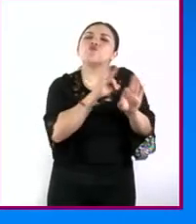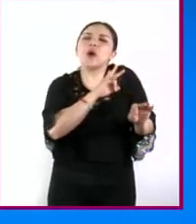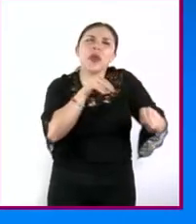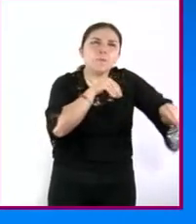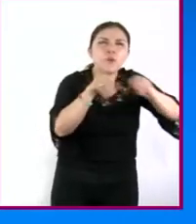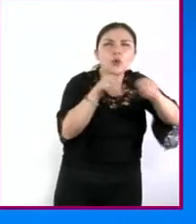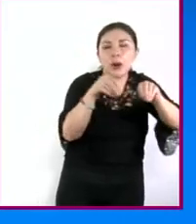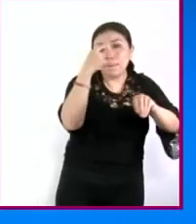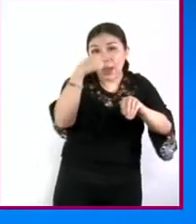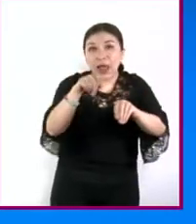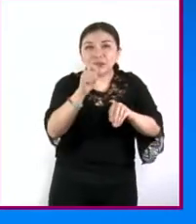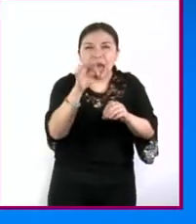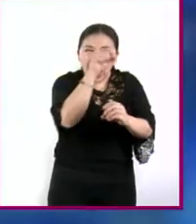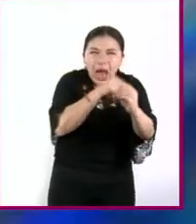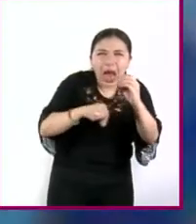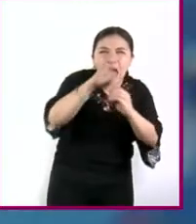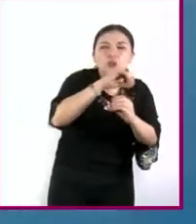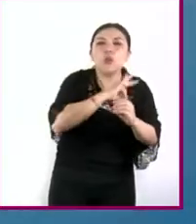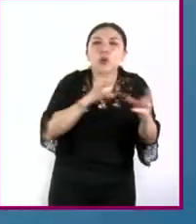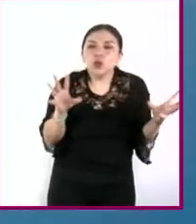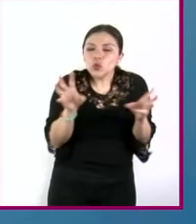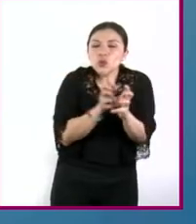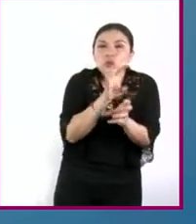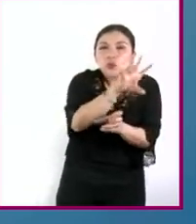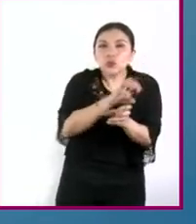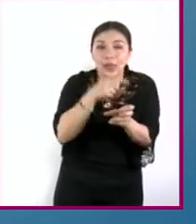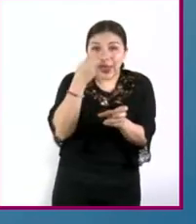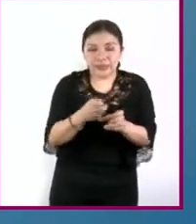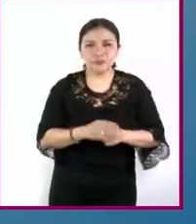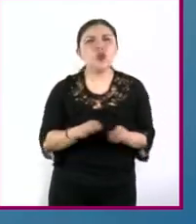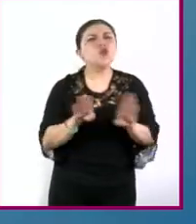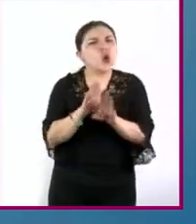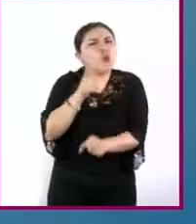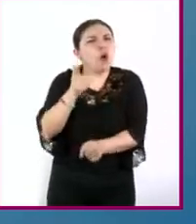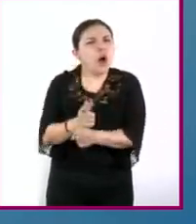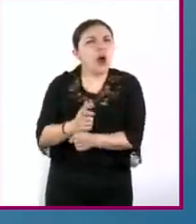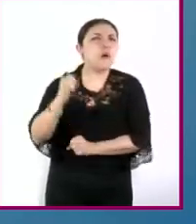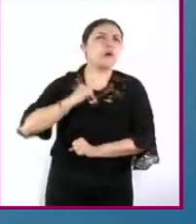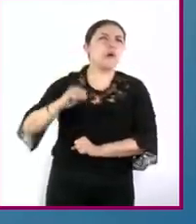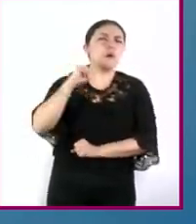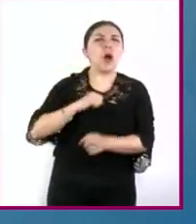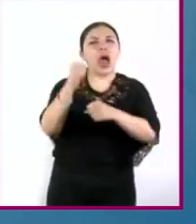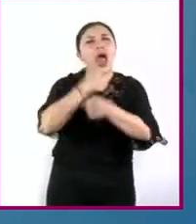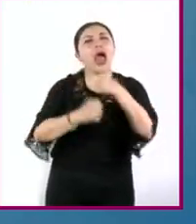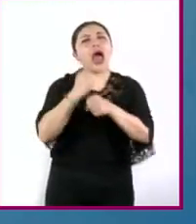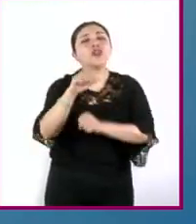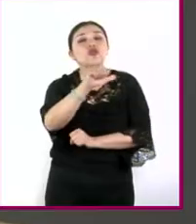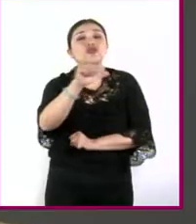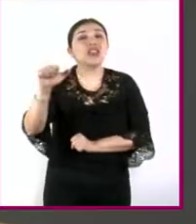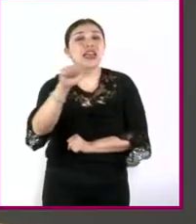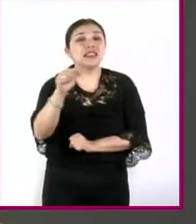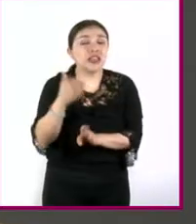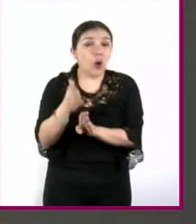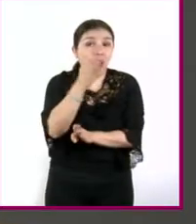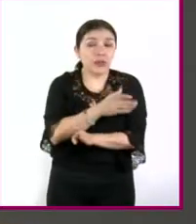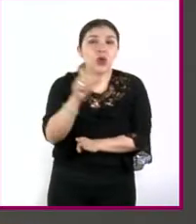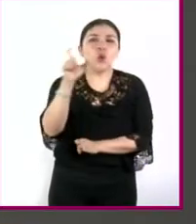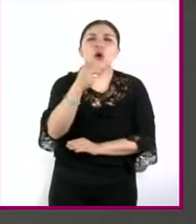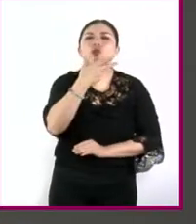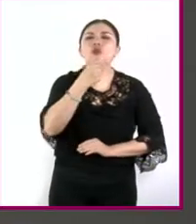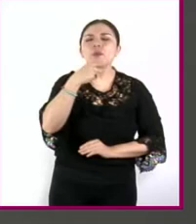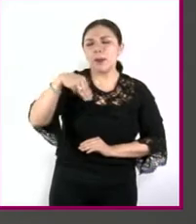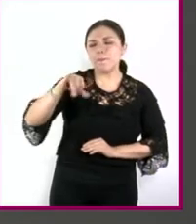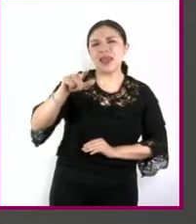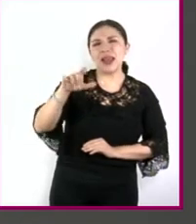unidos átomos y moléculas el descubrimiento de este fenómeno data del año 600 antes de nuestra era cuando tales de